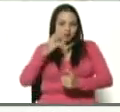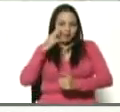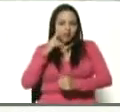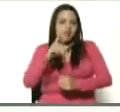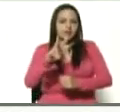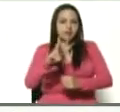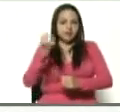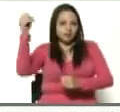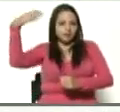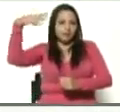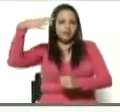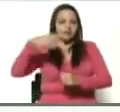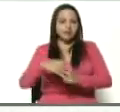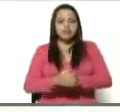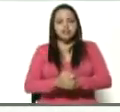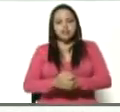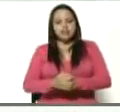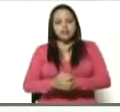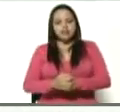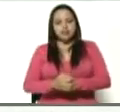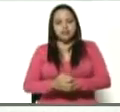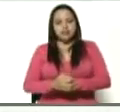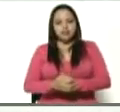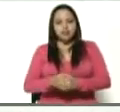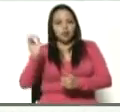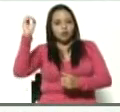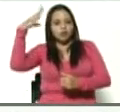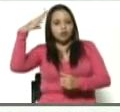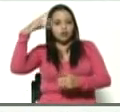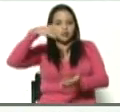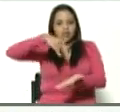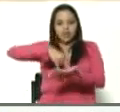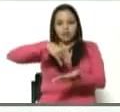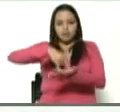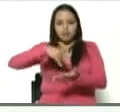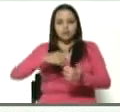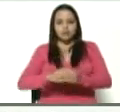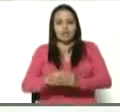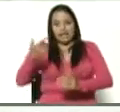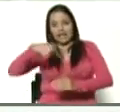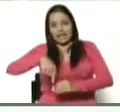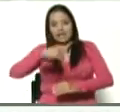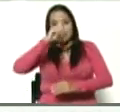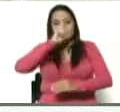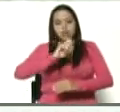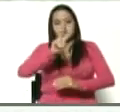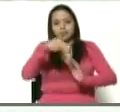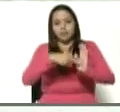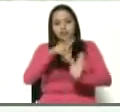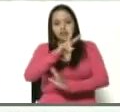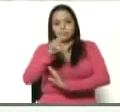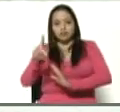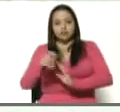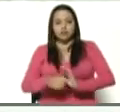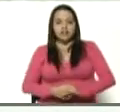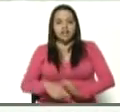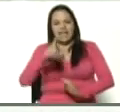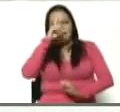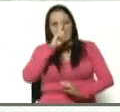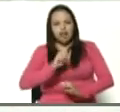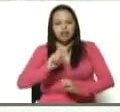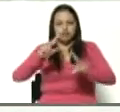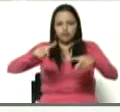iluminarse. Con ese sol de carabobos, este año 2021, el año de la